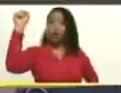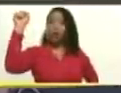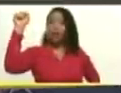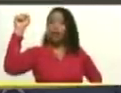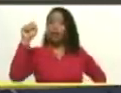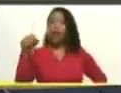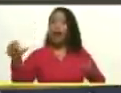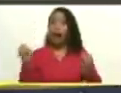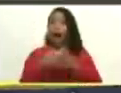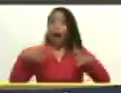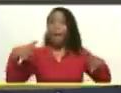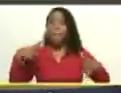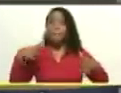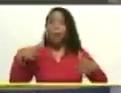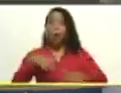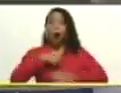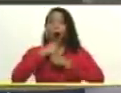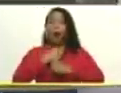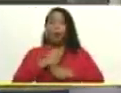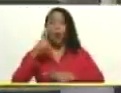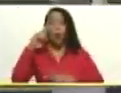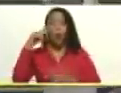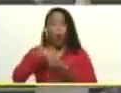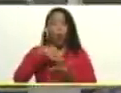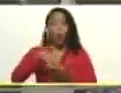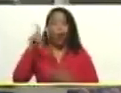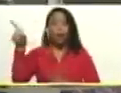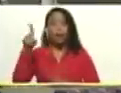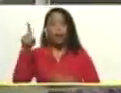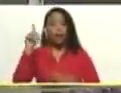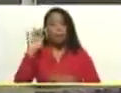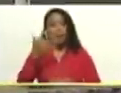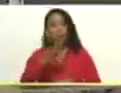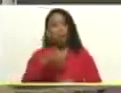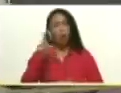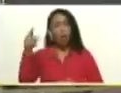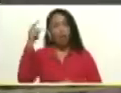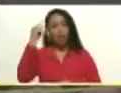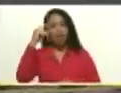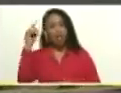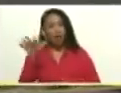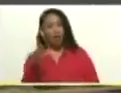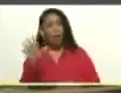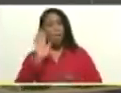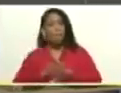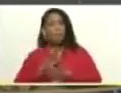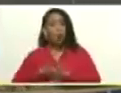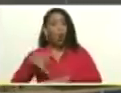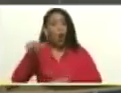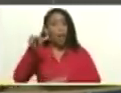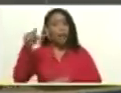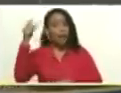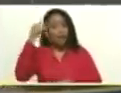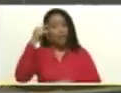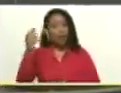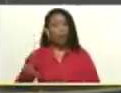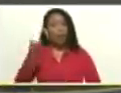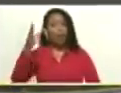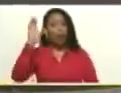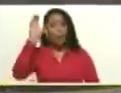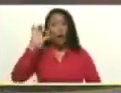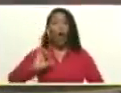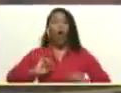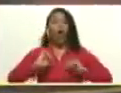Cuarabobo, porque es precisamente alrededor de esa fecha y por esa fecha icónica que el país